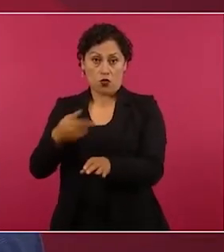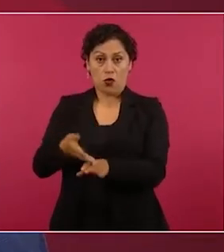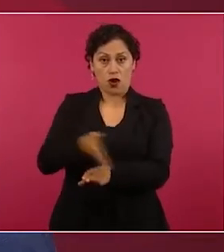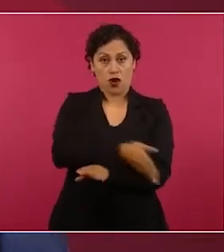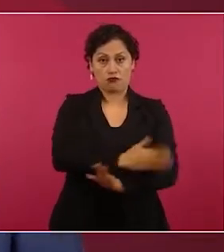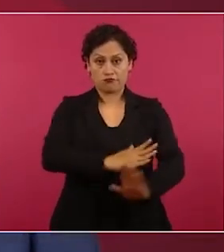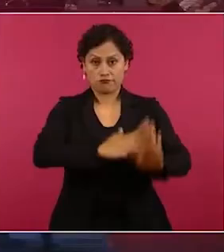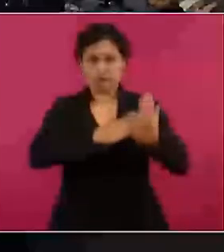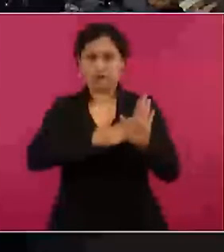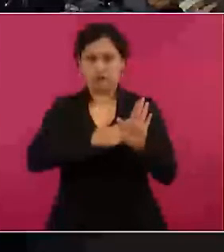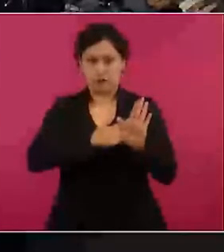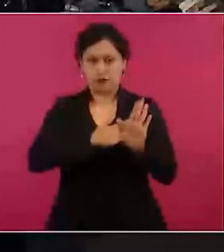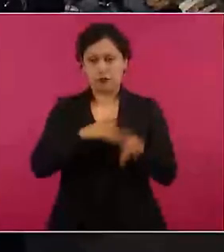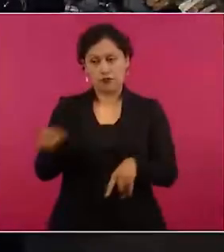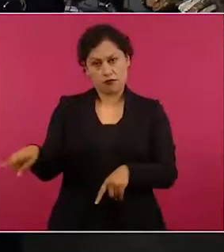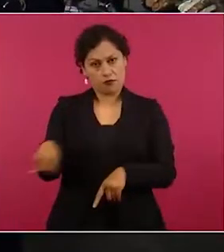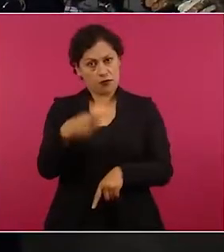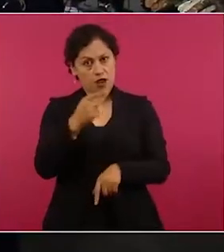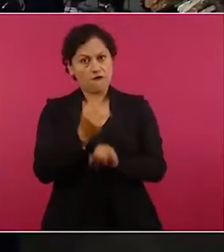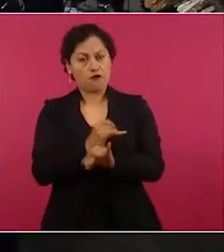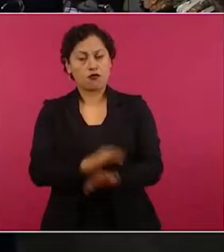de informarle a los padres.